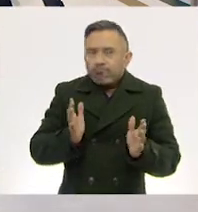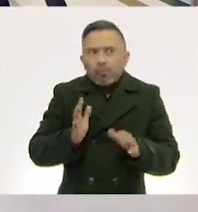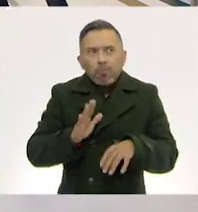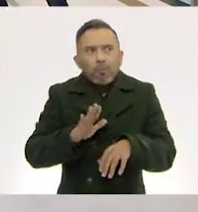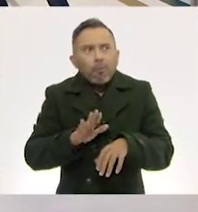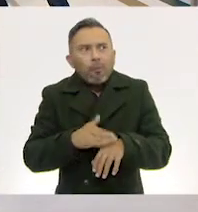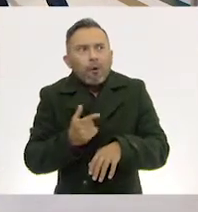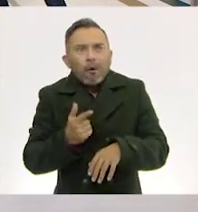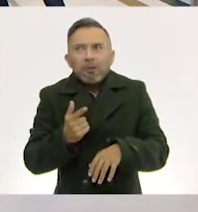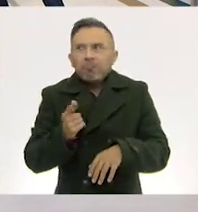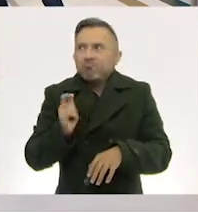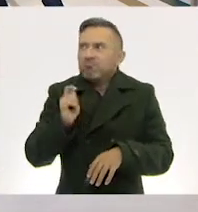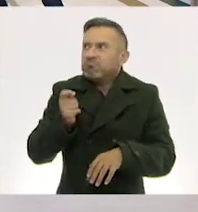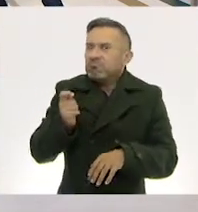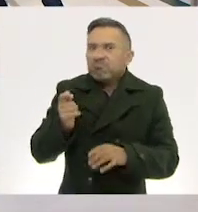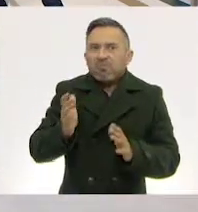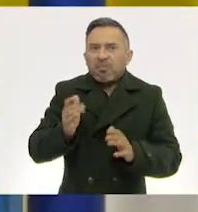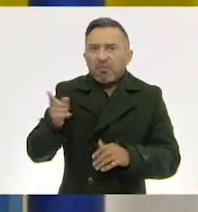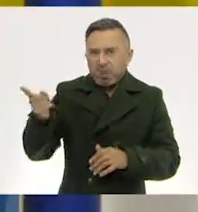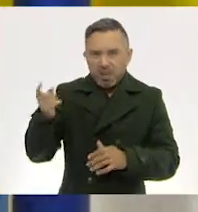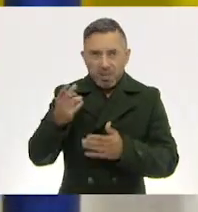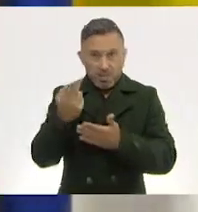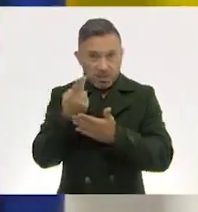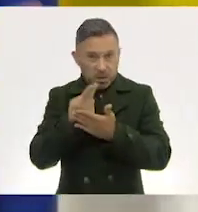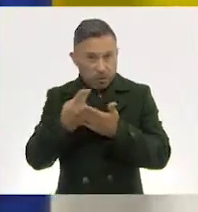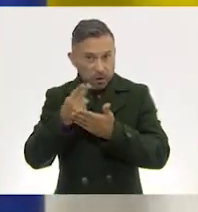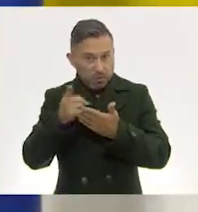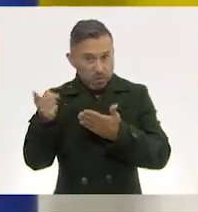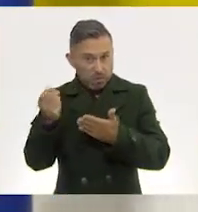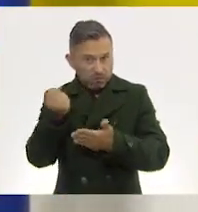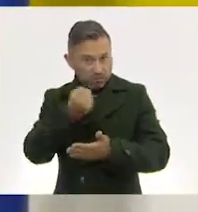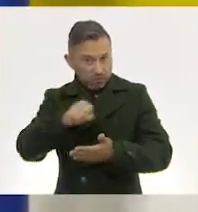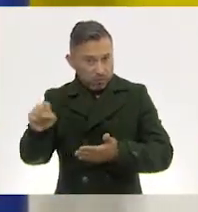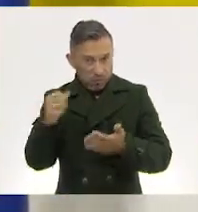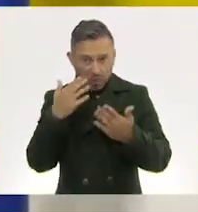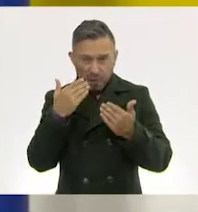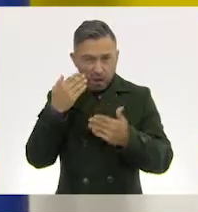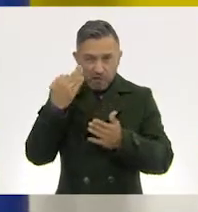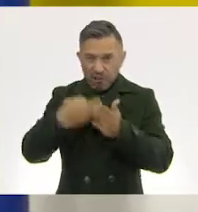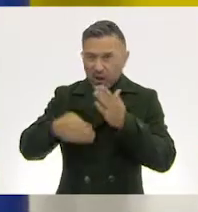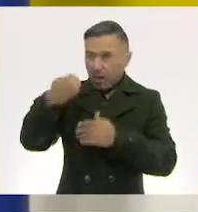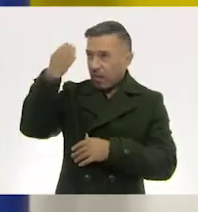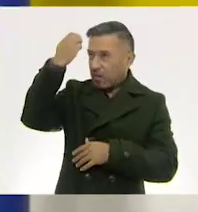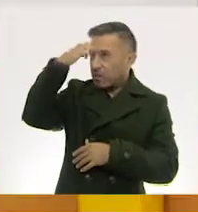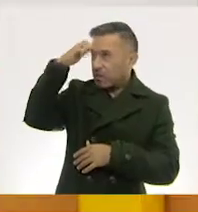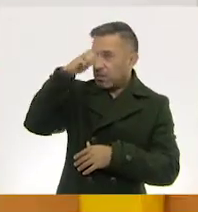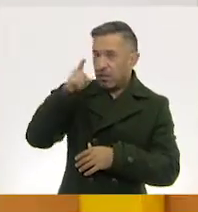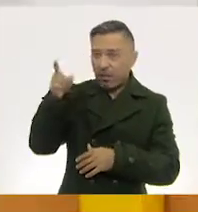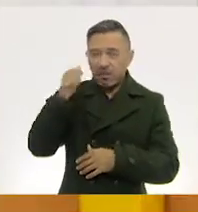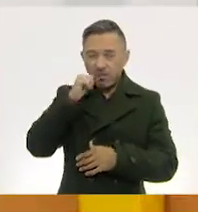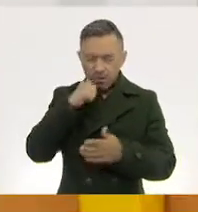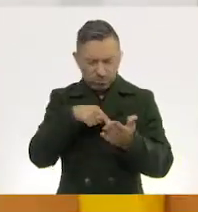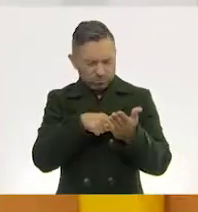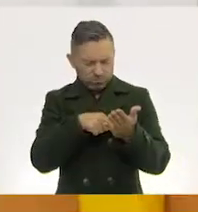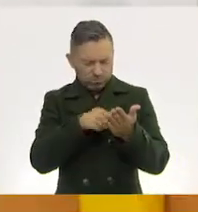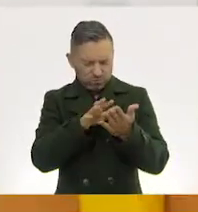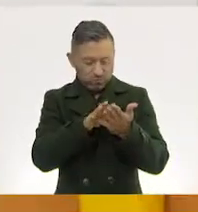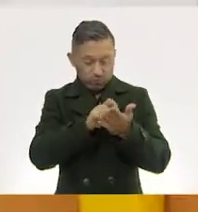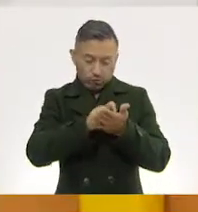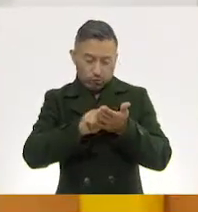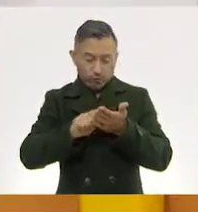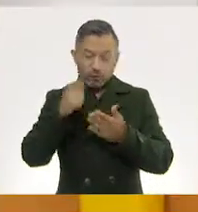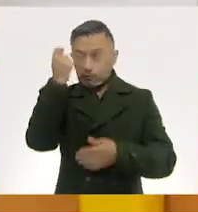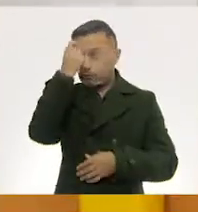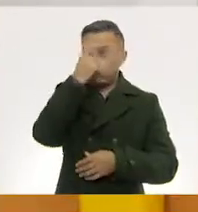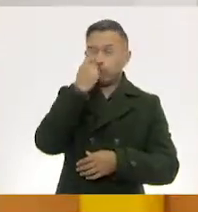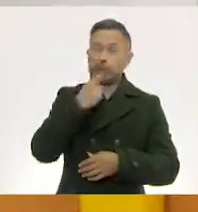dibujante poco experto y siempre inconforme con sus creaciones. Después de